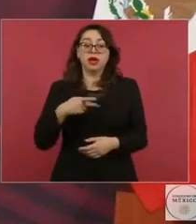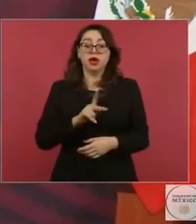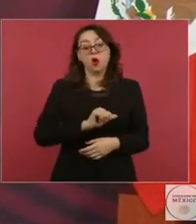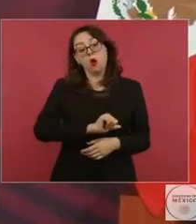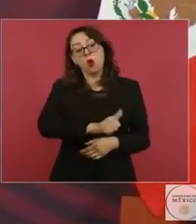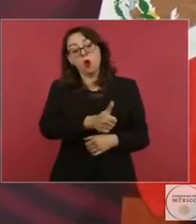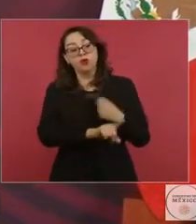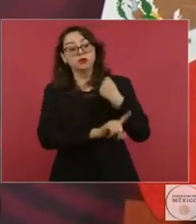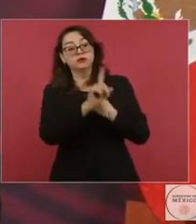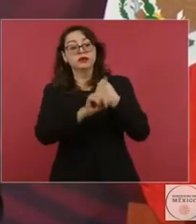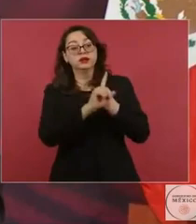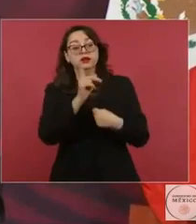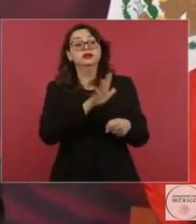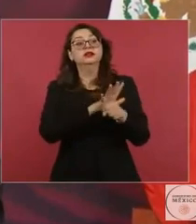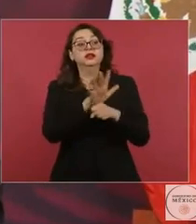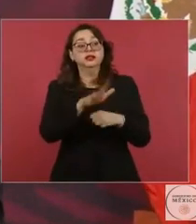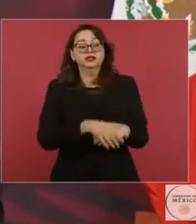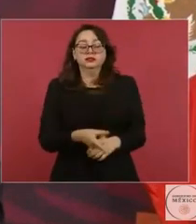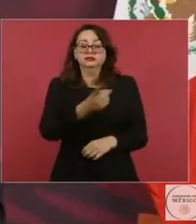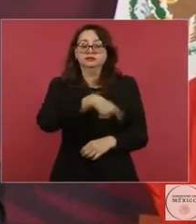son los que se quedaron mal acostumbrados.